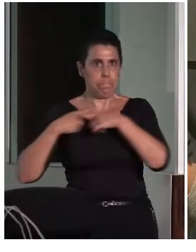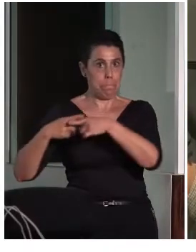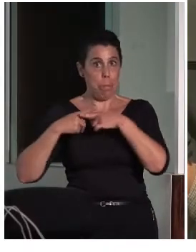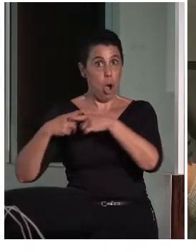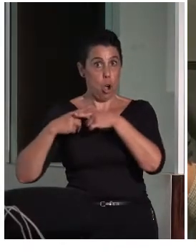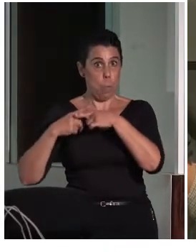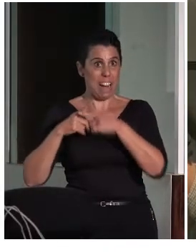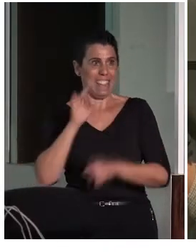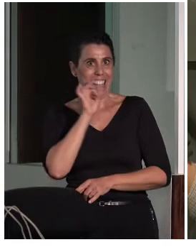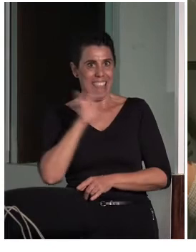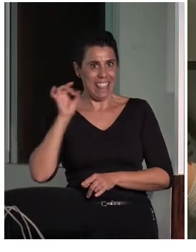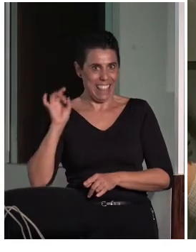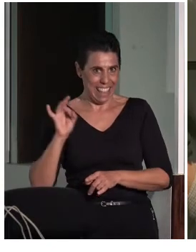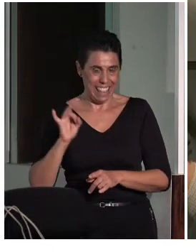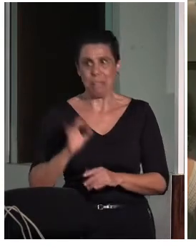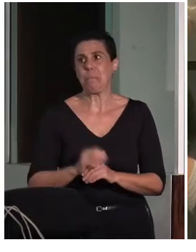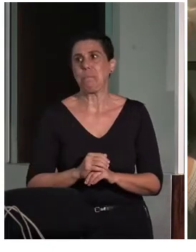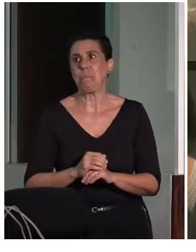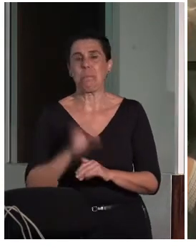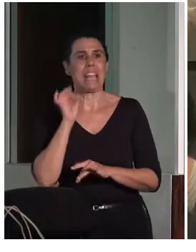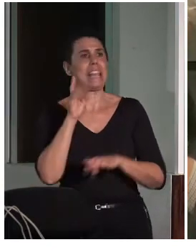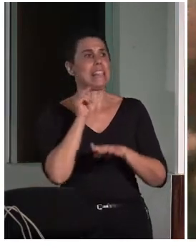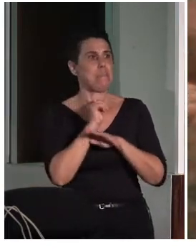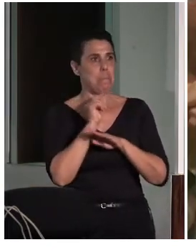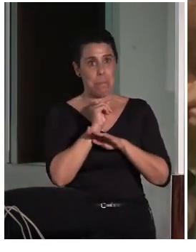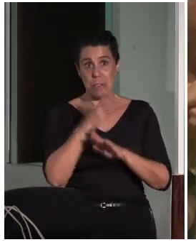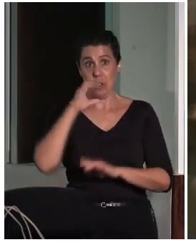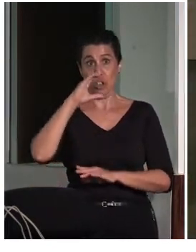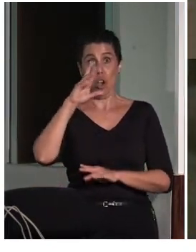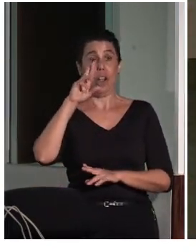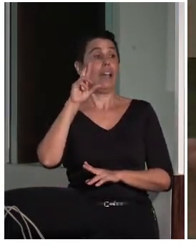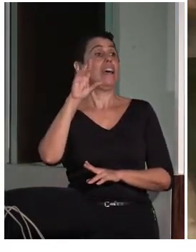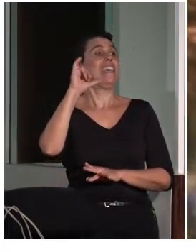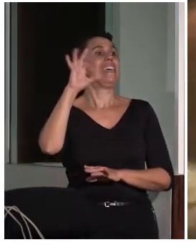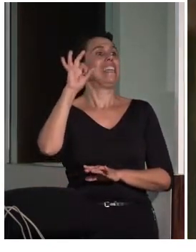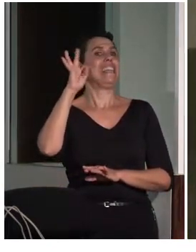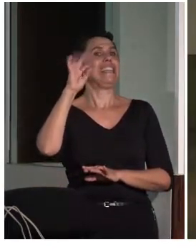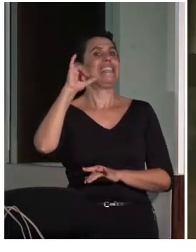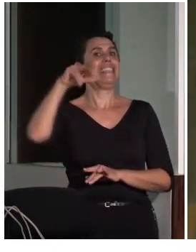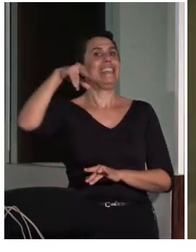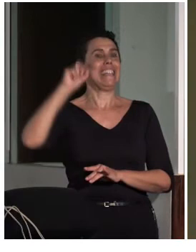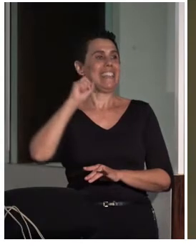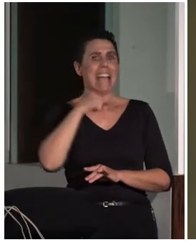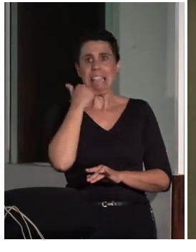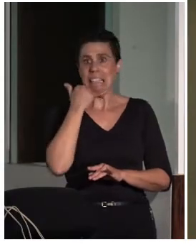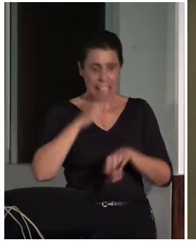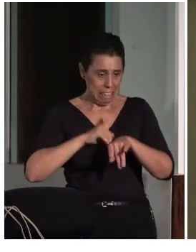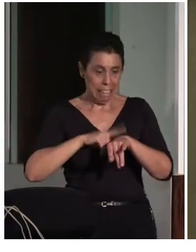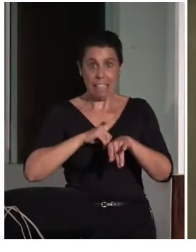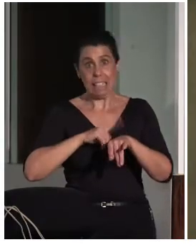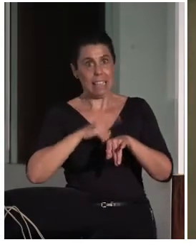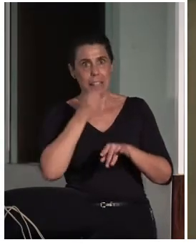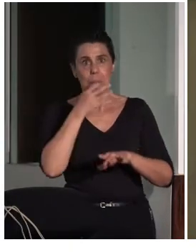15 minutos, ¿vale? Cristina. Sí. Buenas, casi buenas tardes. Gracias por